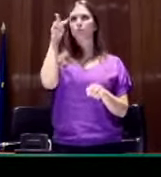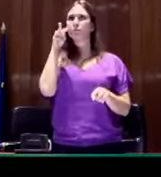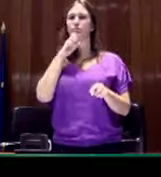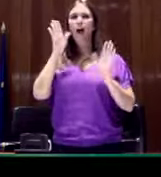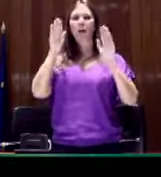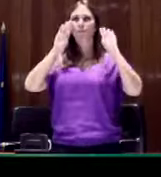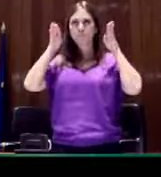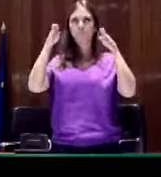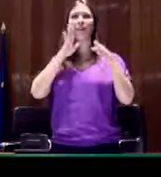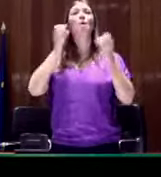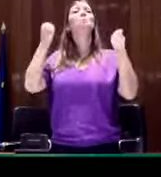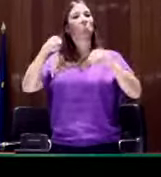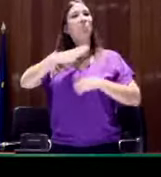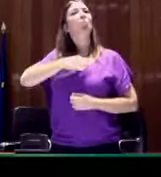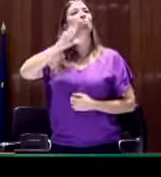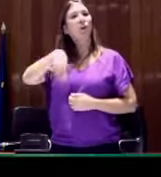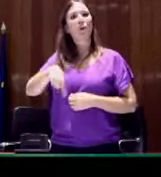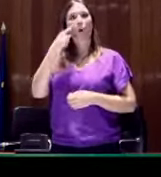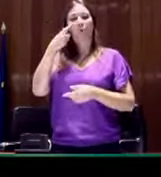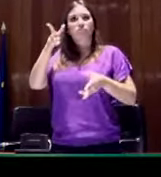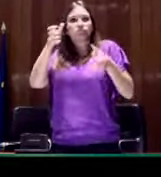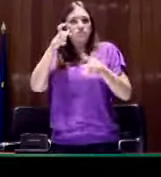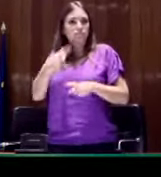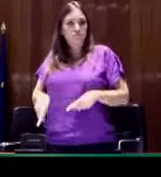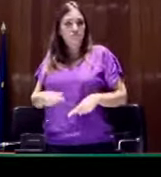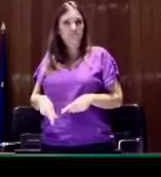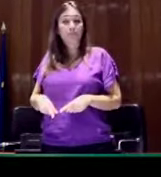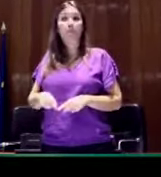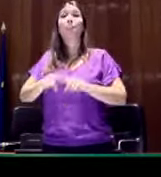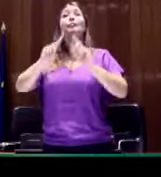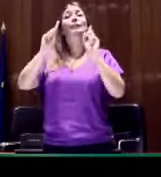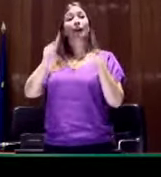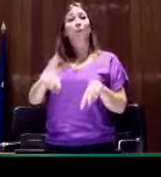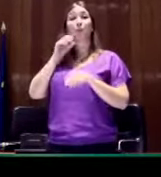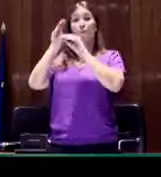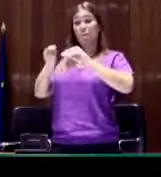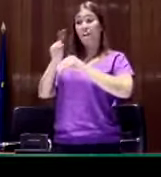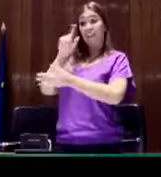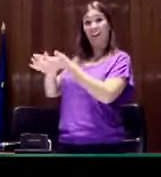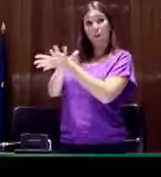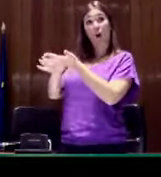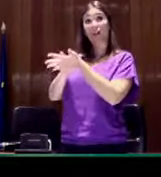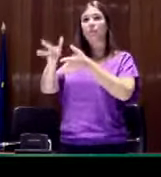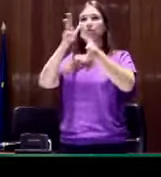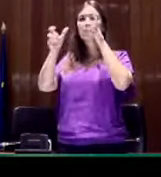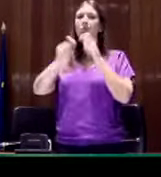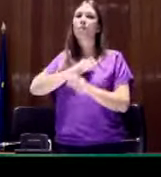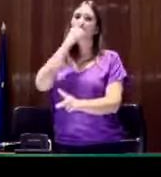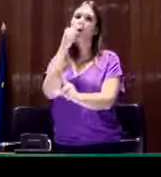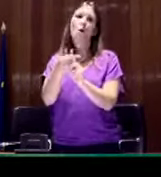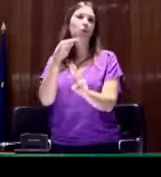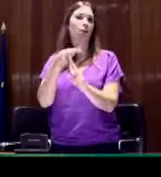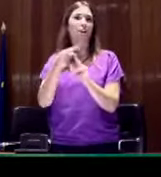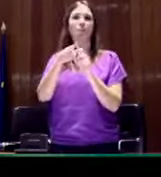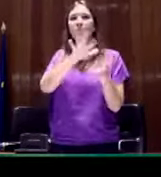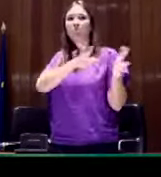permite entrenar esta percepción y la atención. Además, la formación en lengua de signos ofrece beneficios en la